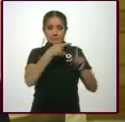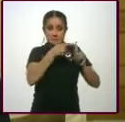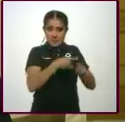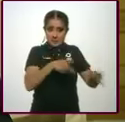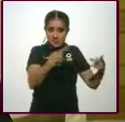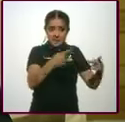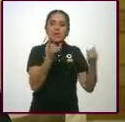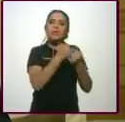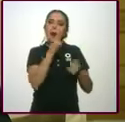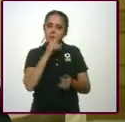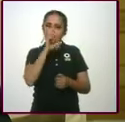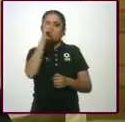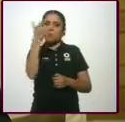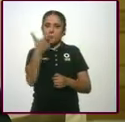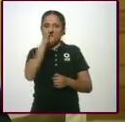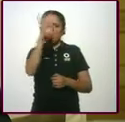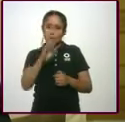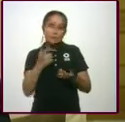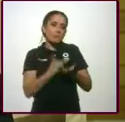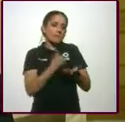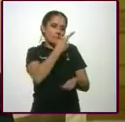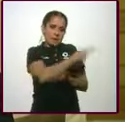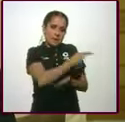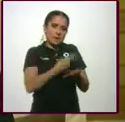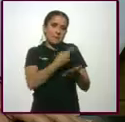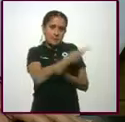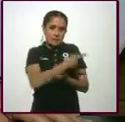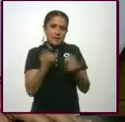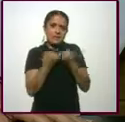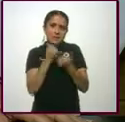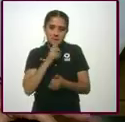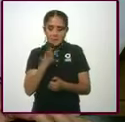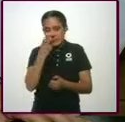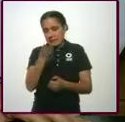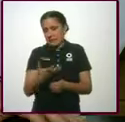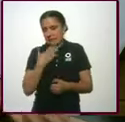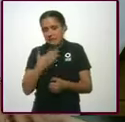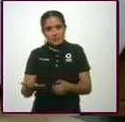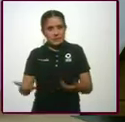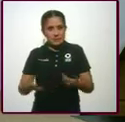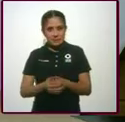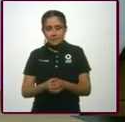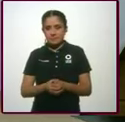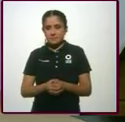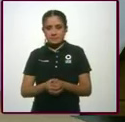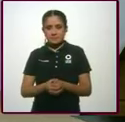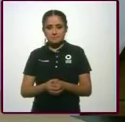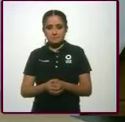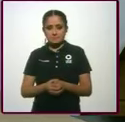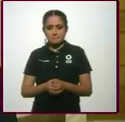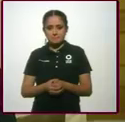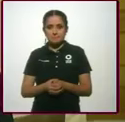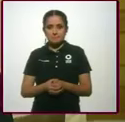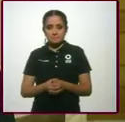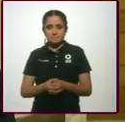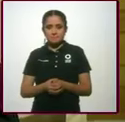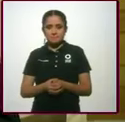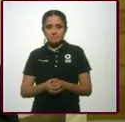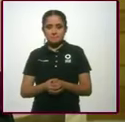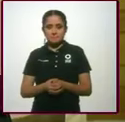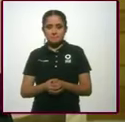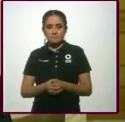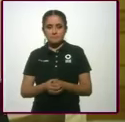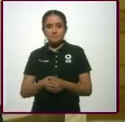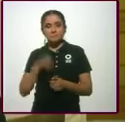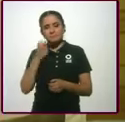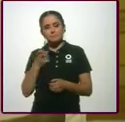Es bueno. Oye, un porcentaje de 28 millones. Es bueno. Está más que bueno, ¿no? Sí, agencia o sea persona. Oye, a ver, esta otra